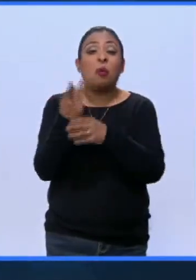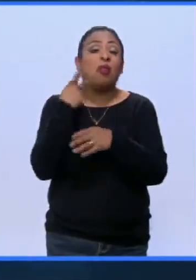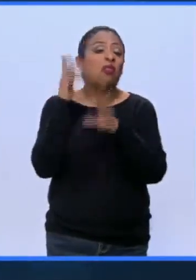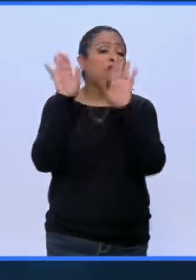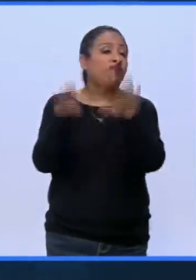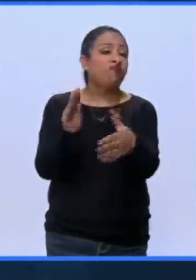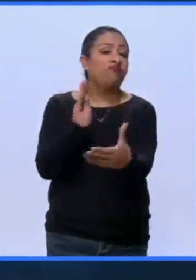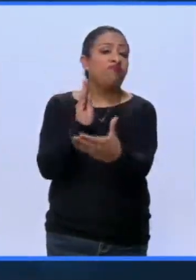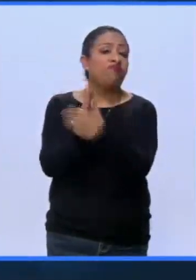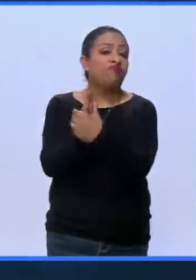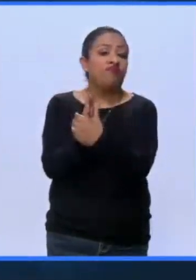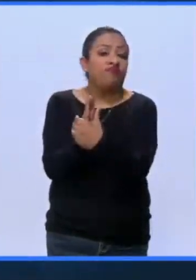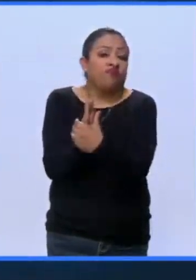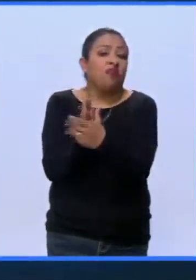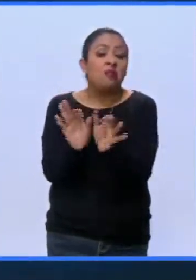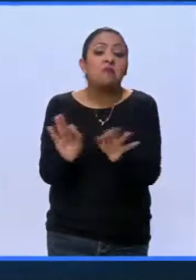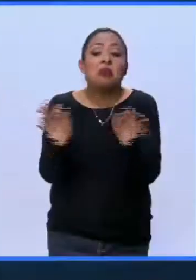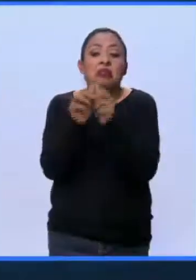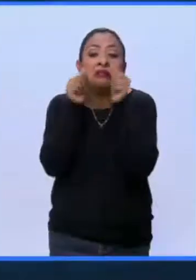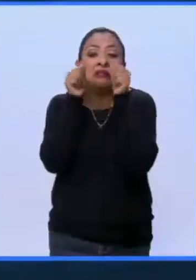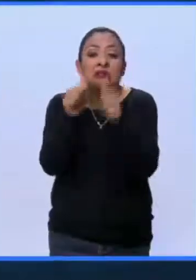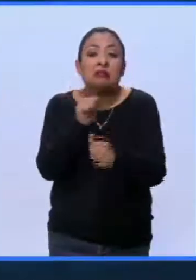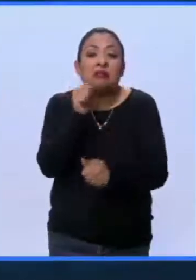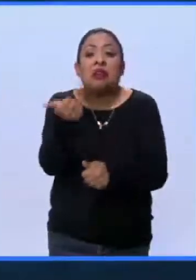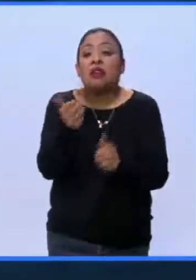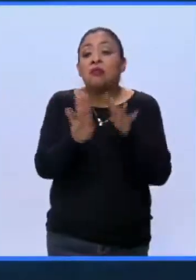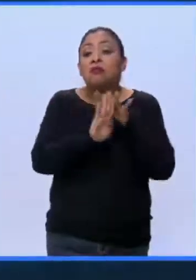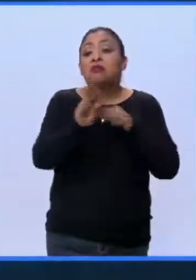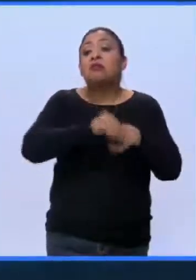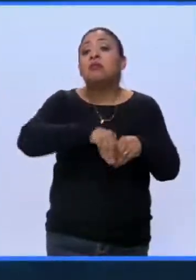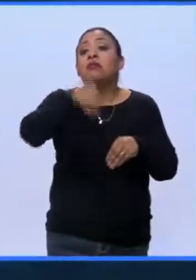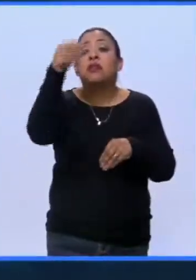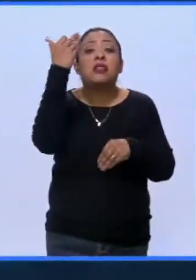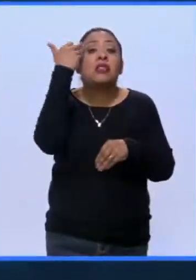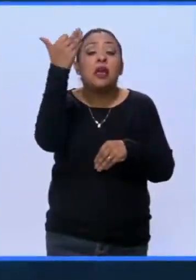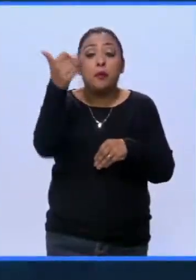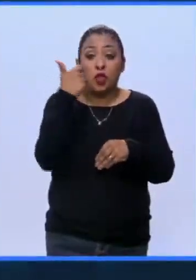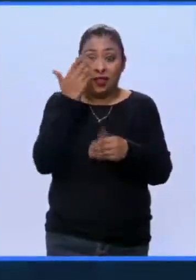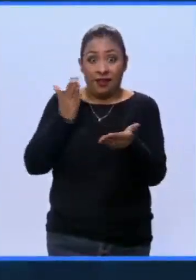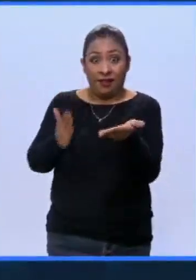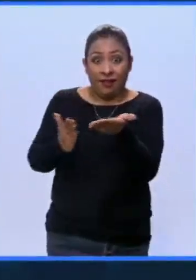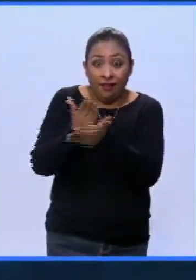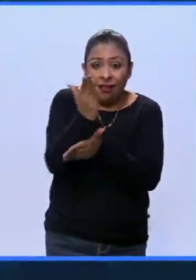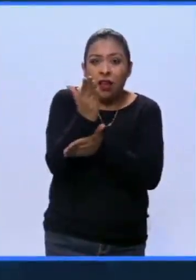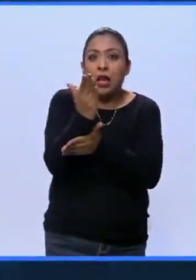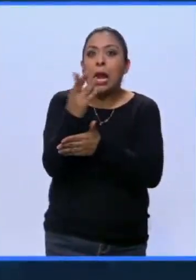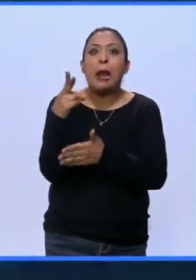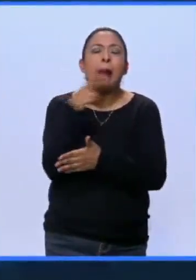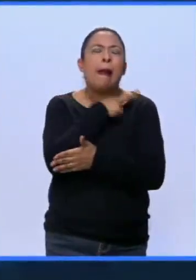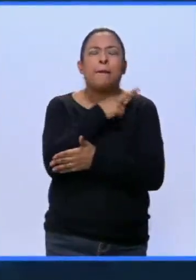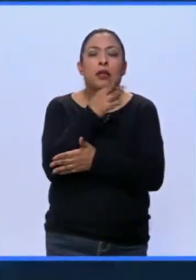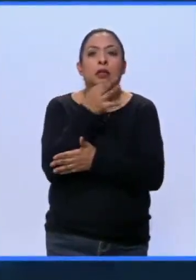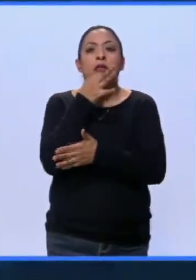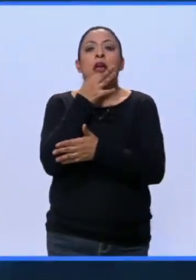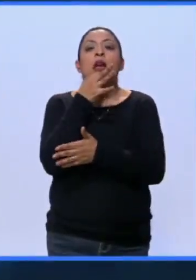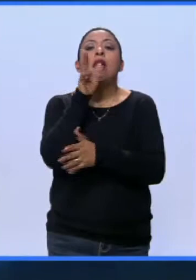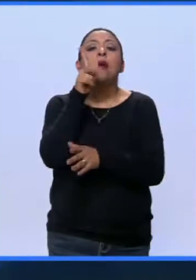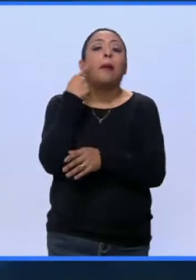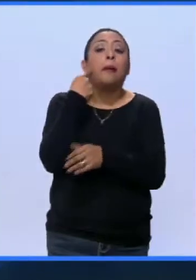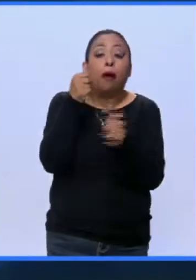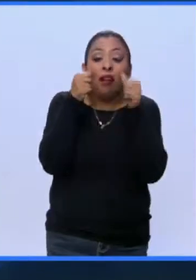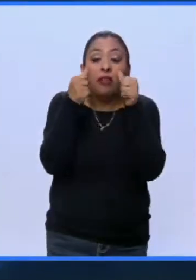de ninguna forma. Van de paso y quieren que su paso sea fugaz y sea anónimo.